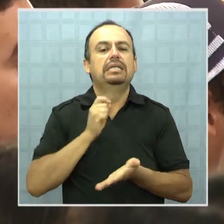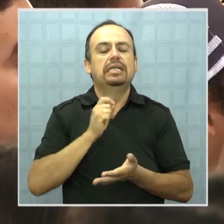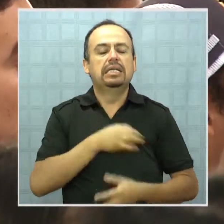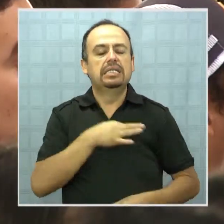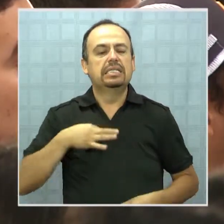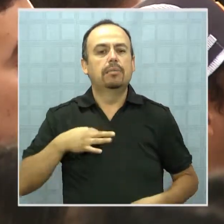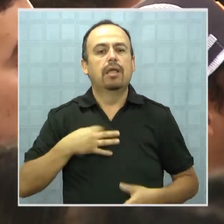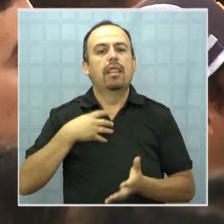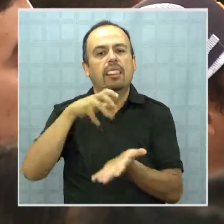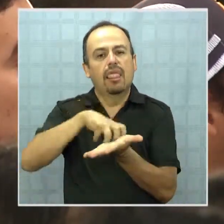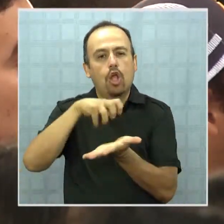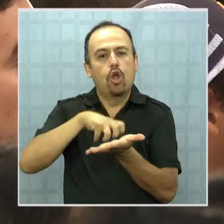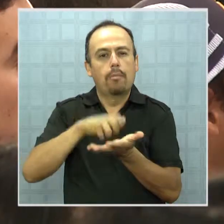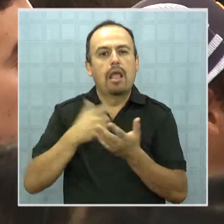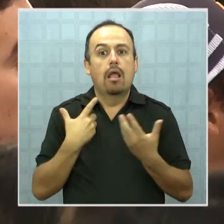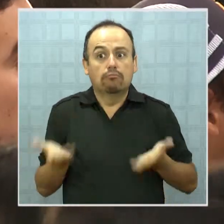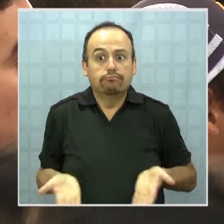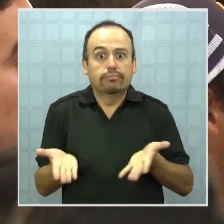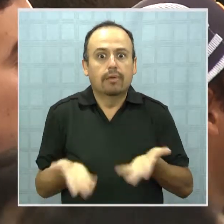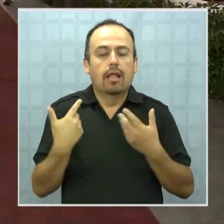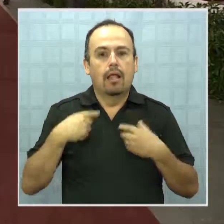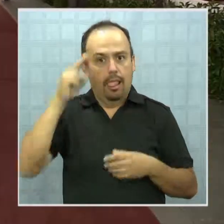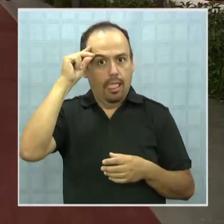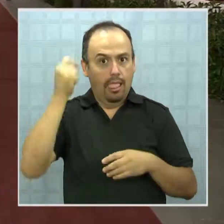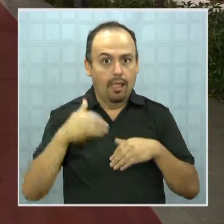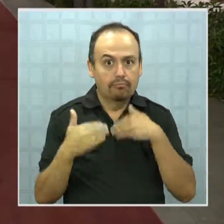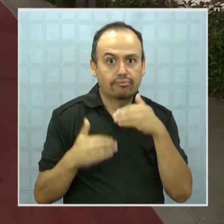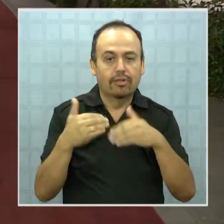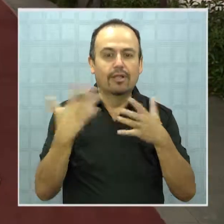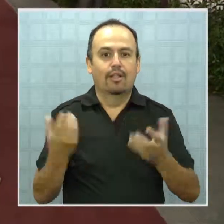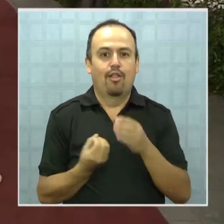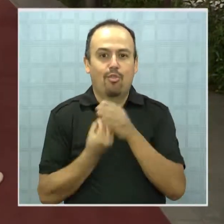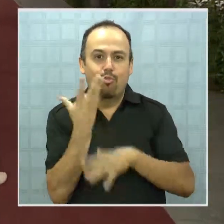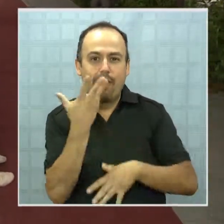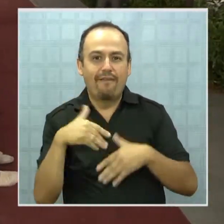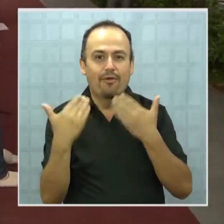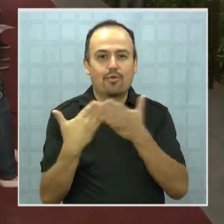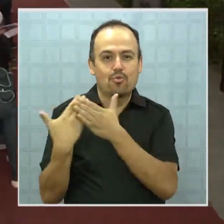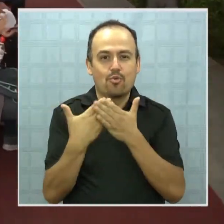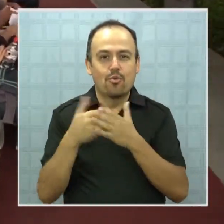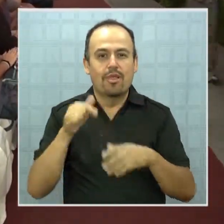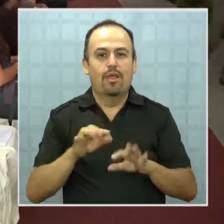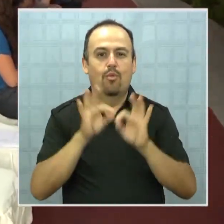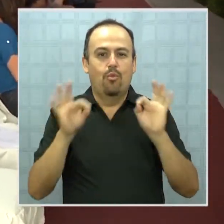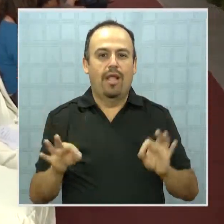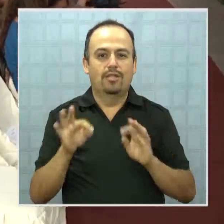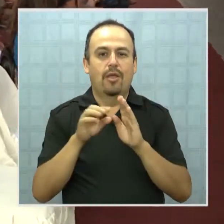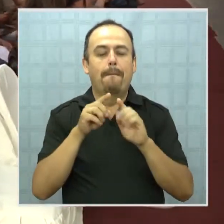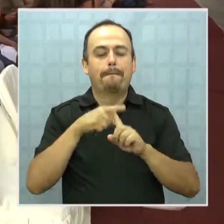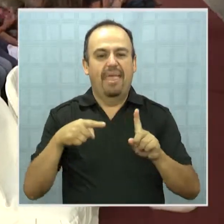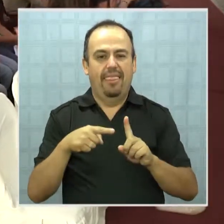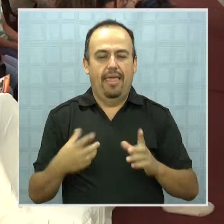buscan fomentar el espíritu emprendedor y la innovación entre sus alumnos y los estudiantes de educación media.